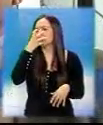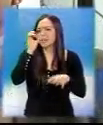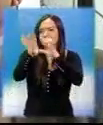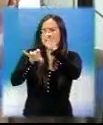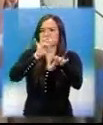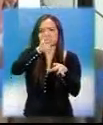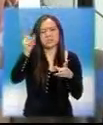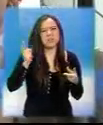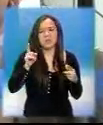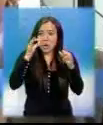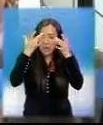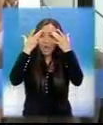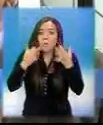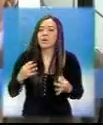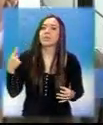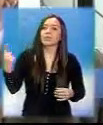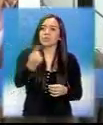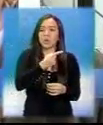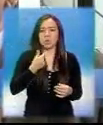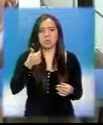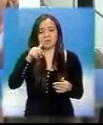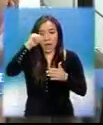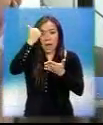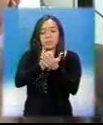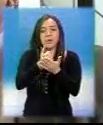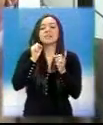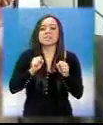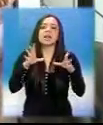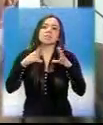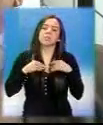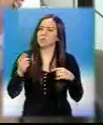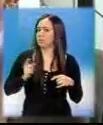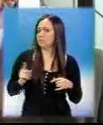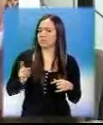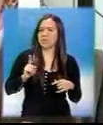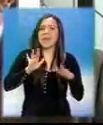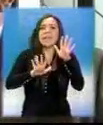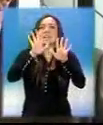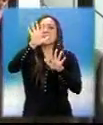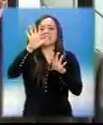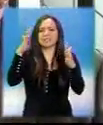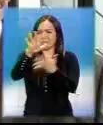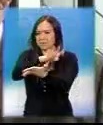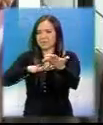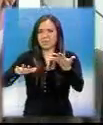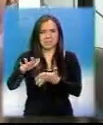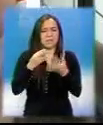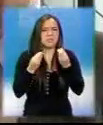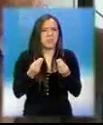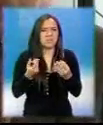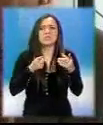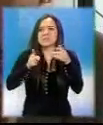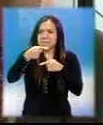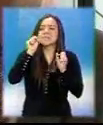las consultas iban a ser aprobadas. Los 15 días de confusión en la información,